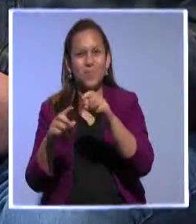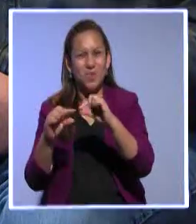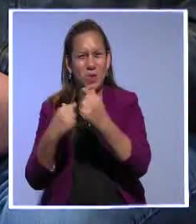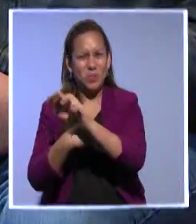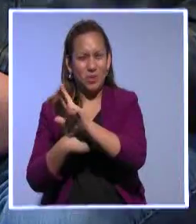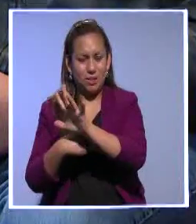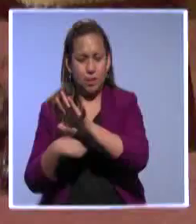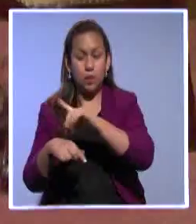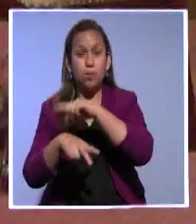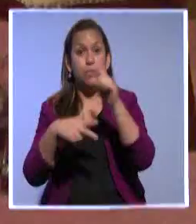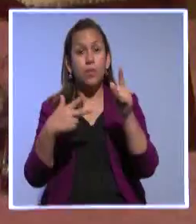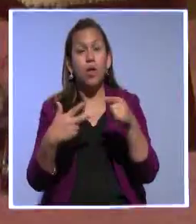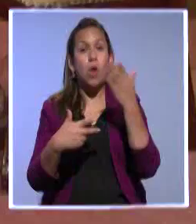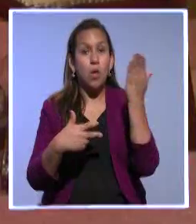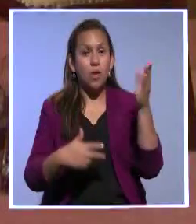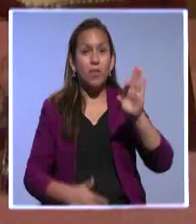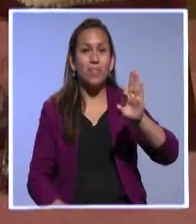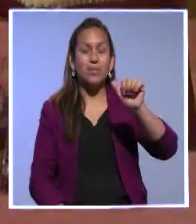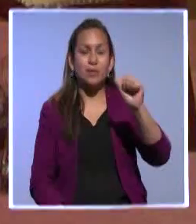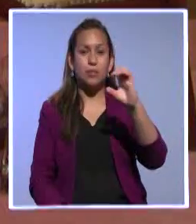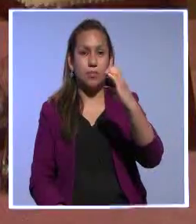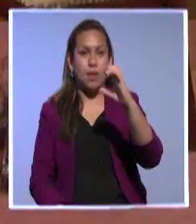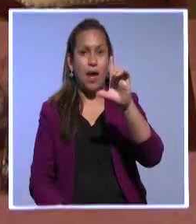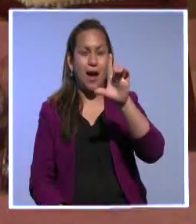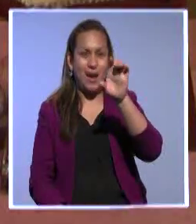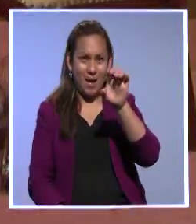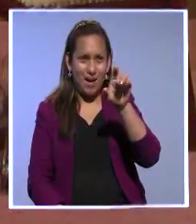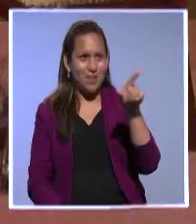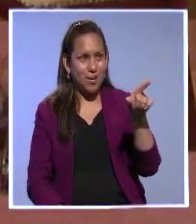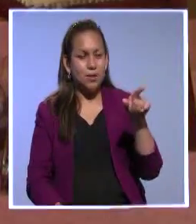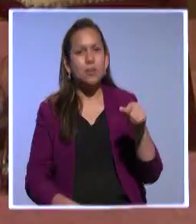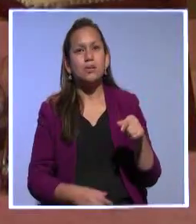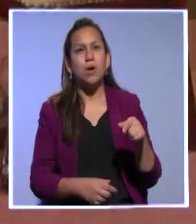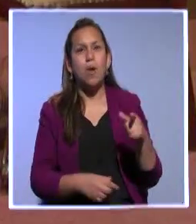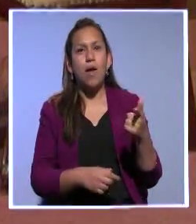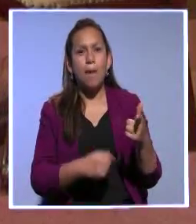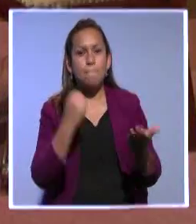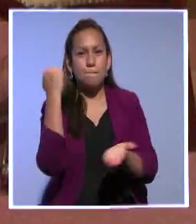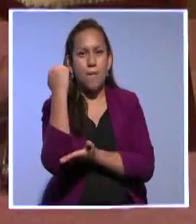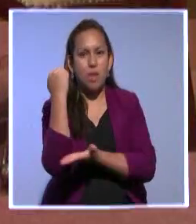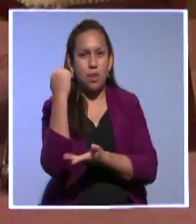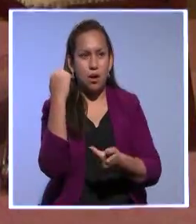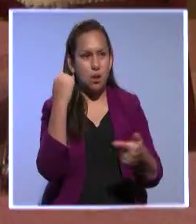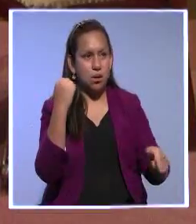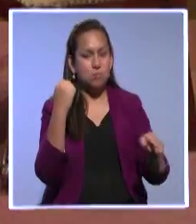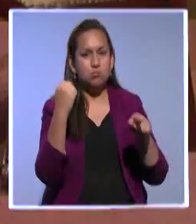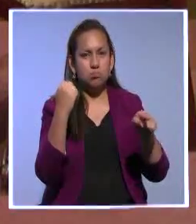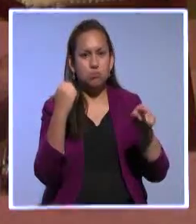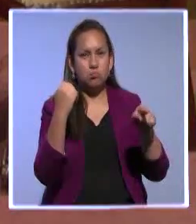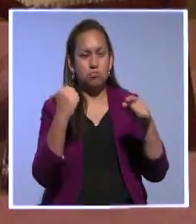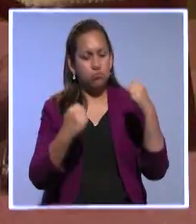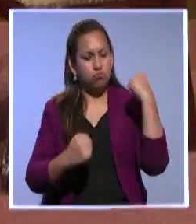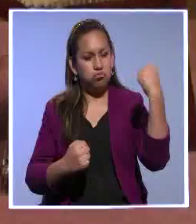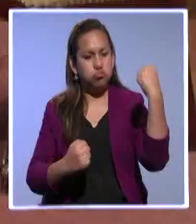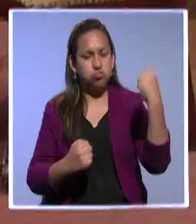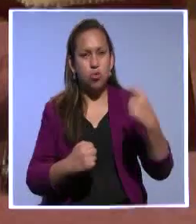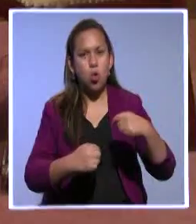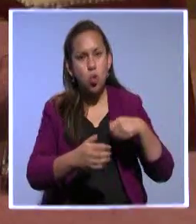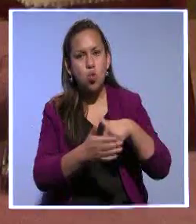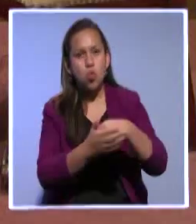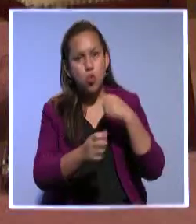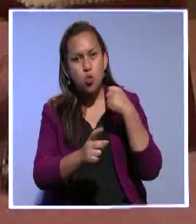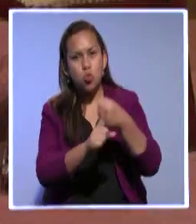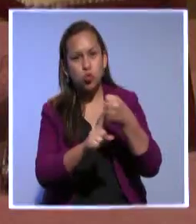Cristiano Madera de Guerrero. Bienvenidos asambleístas, qué gusto tenerlos aquí. Gracias. Precisamente, tener una primera lectura desde